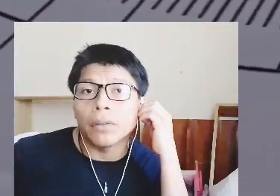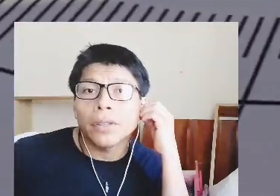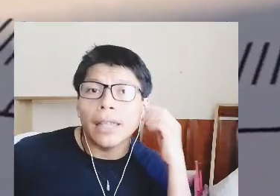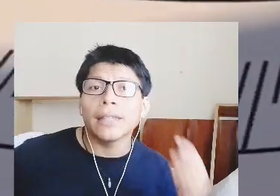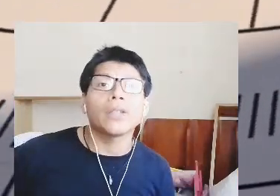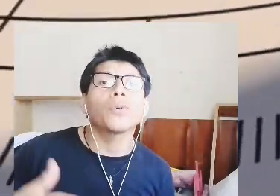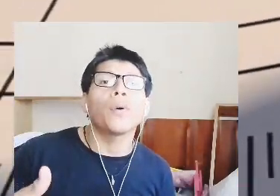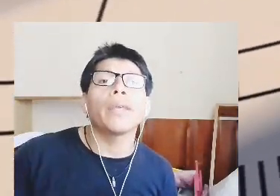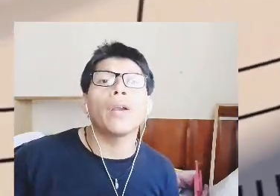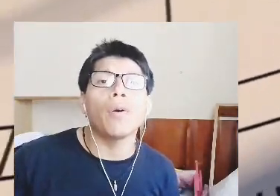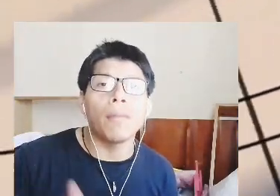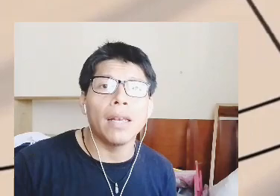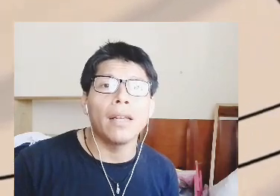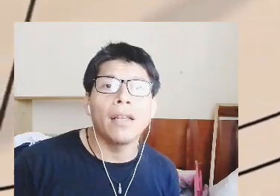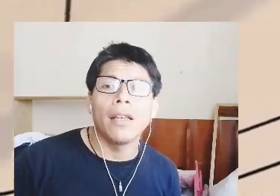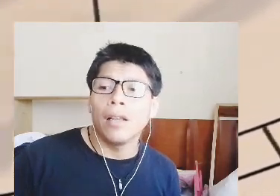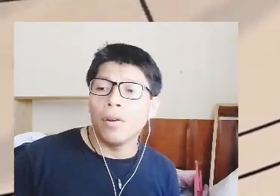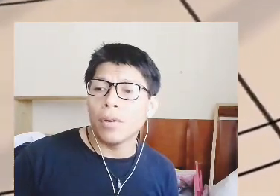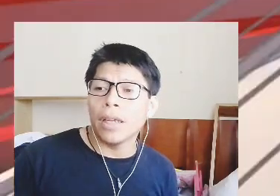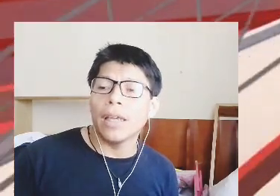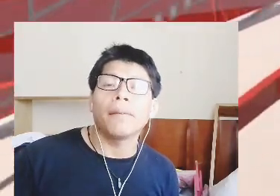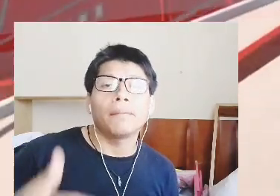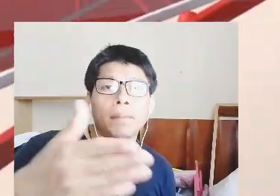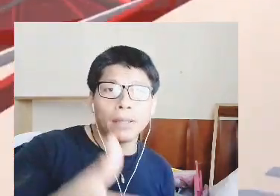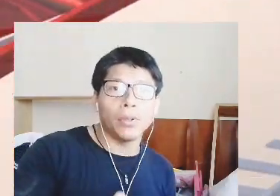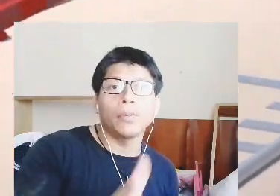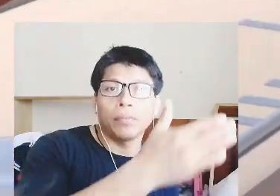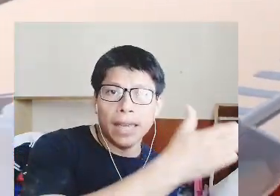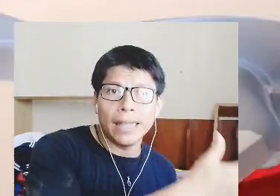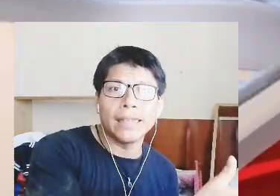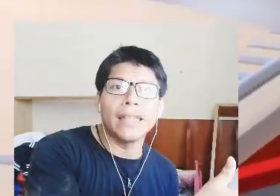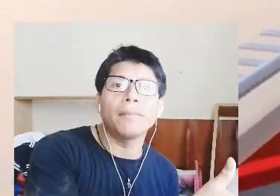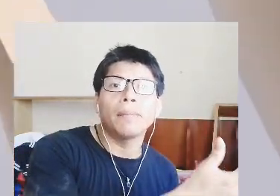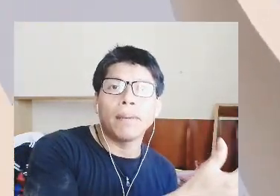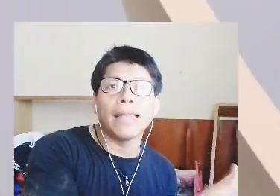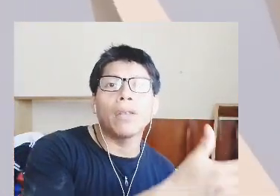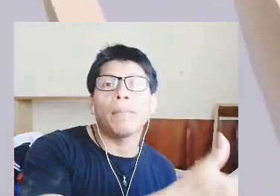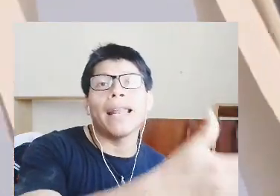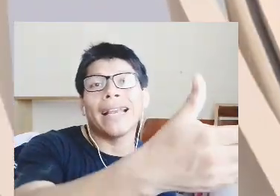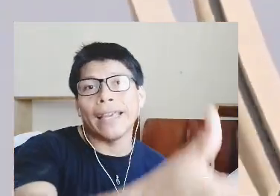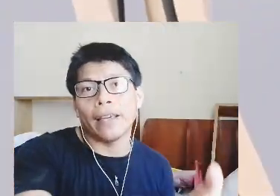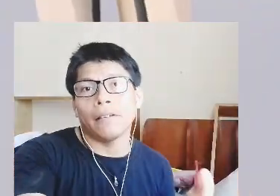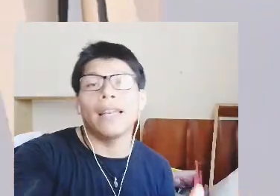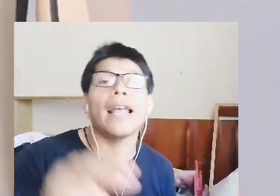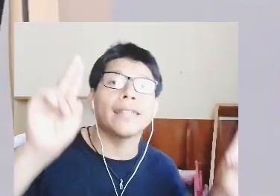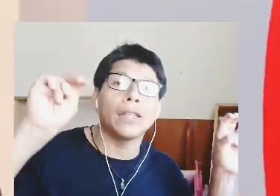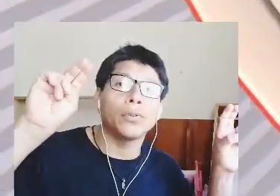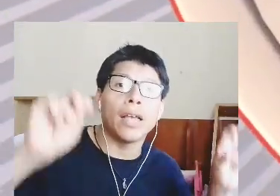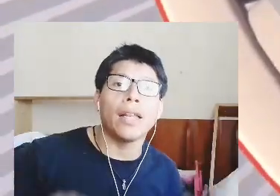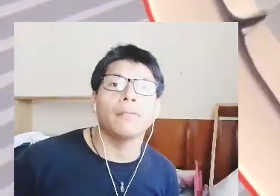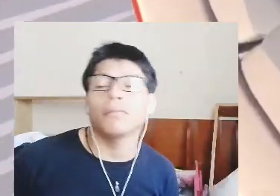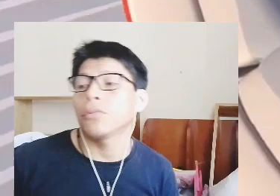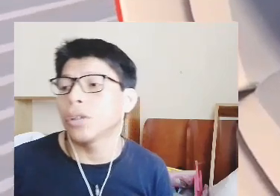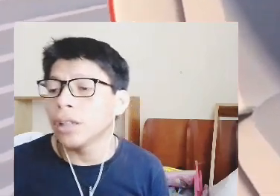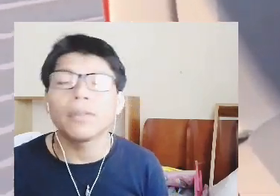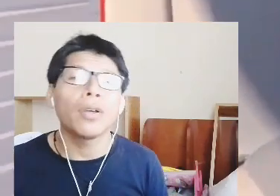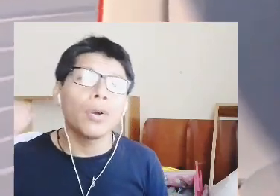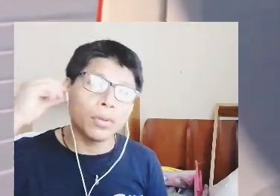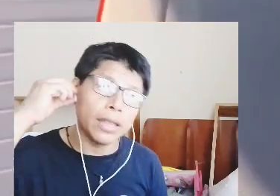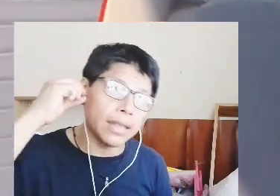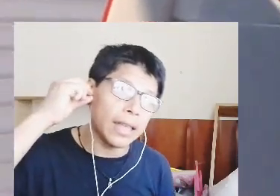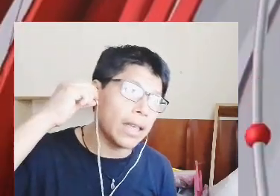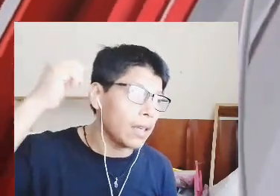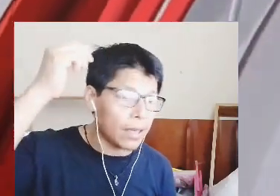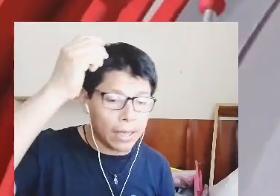qué opinan ustedes estuvo bien o mal lo que pasó en diciembre pasado para que la censurara no sé